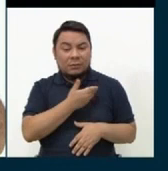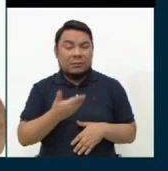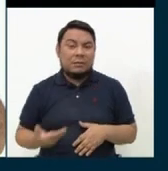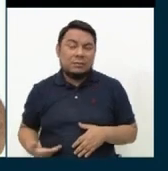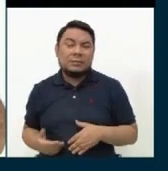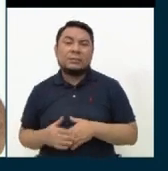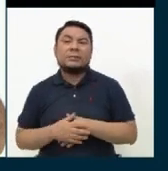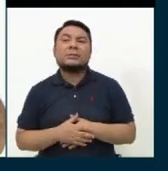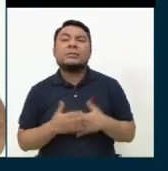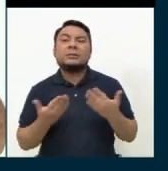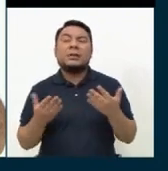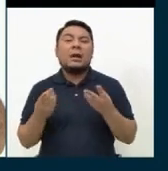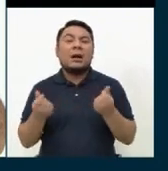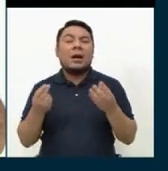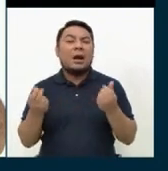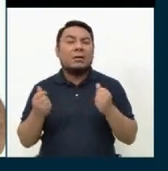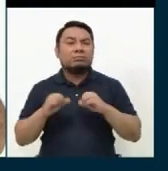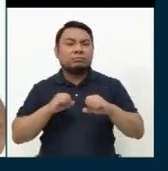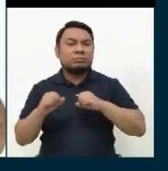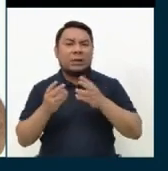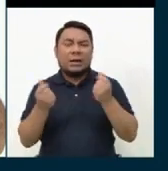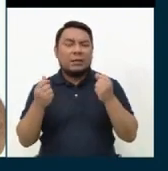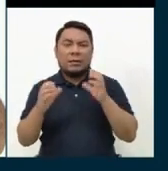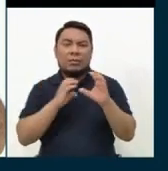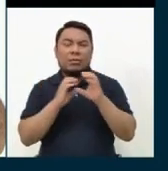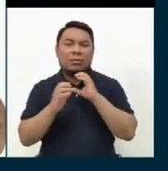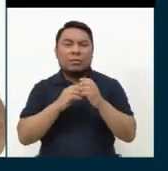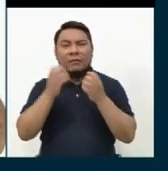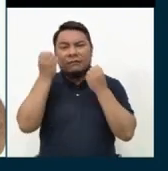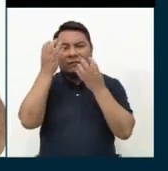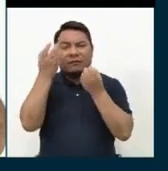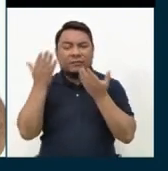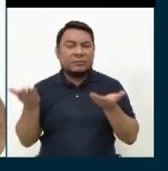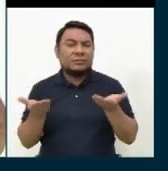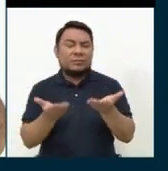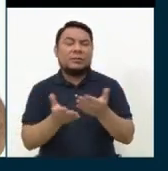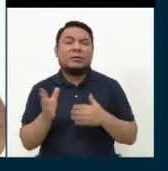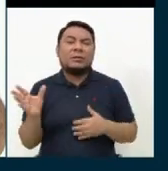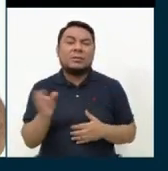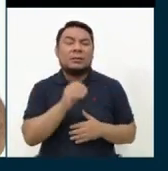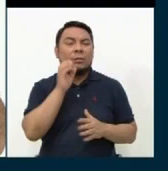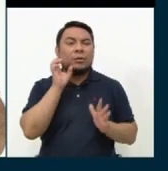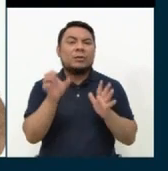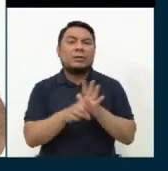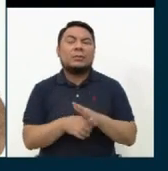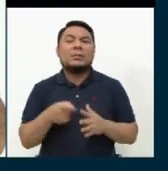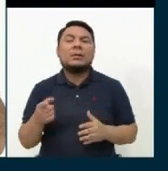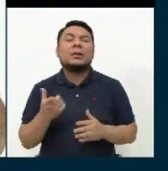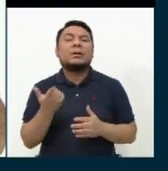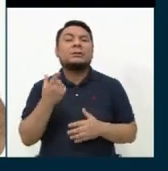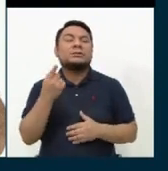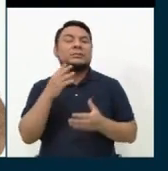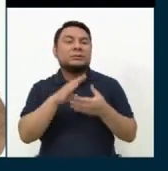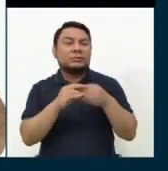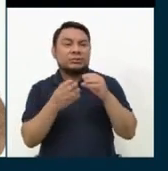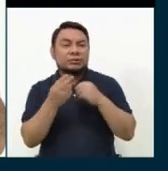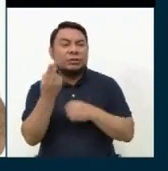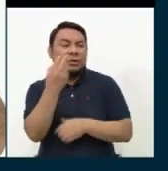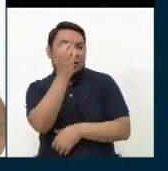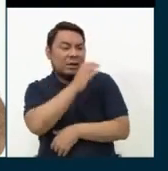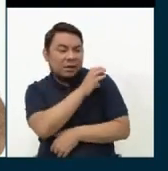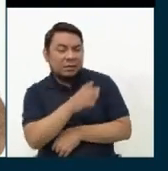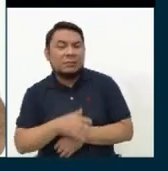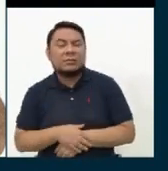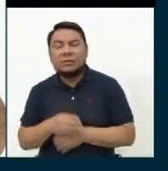agilice esa comunicación de la información, tanto a nivel, por ejemplo, de las historias clínicas, de